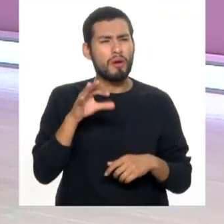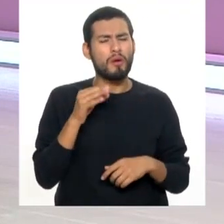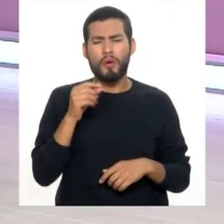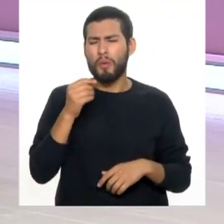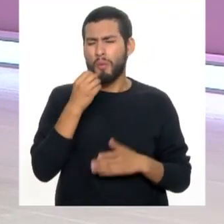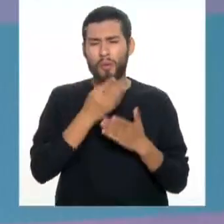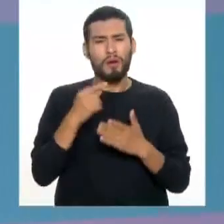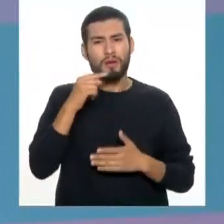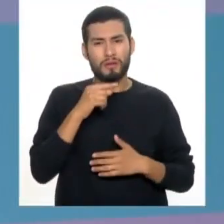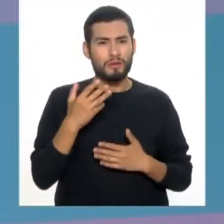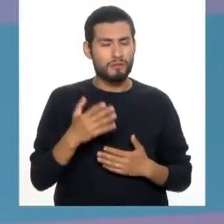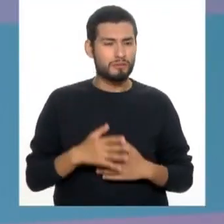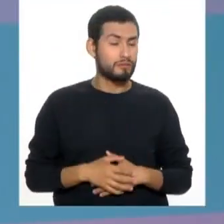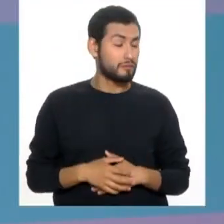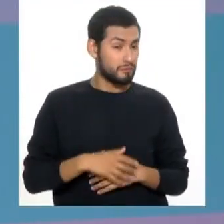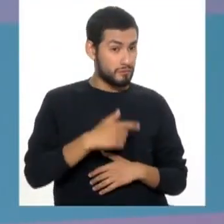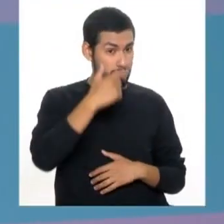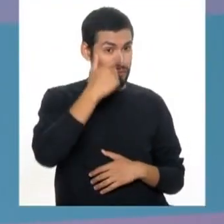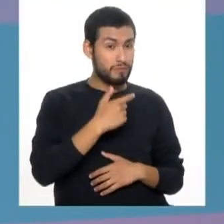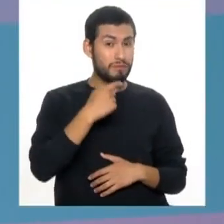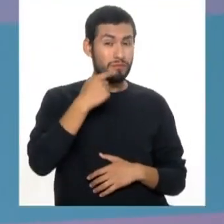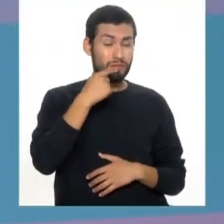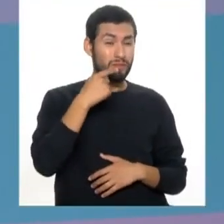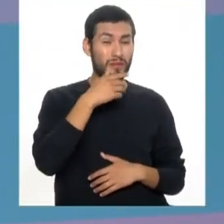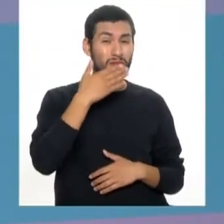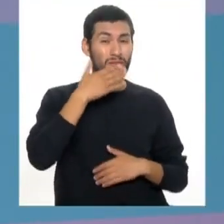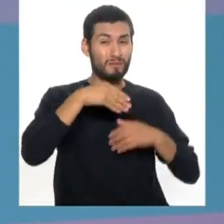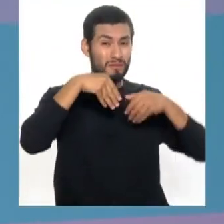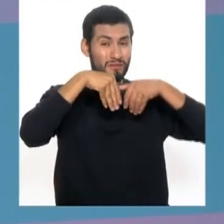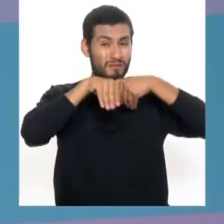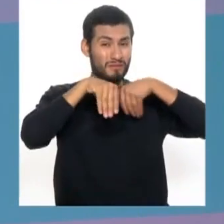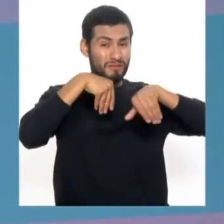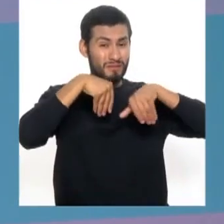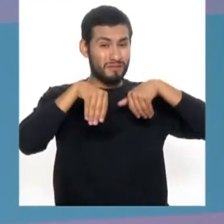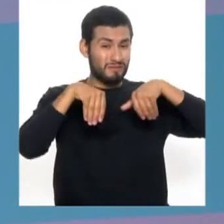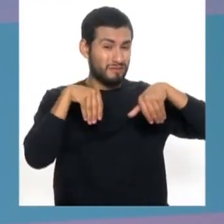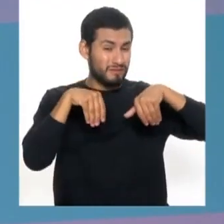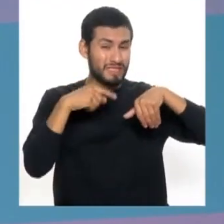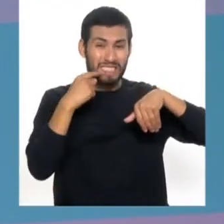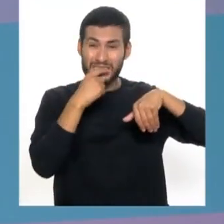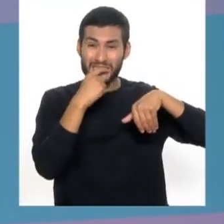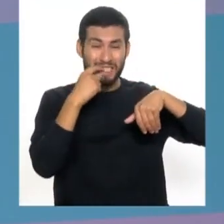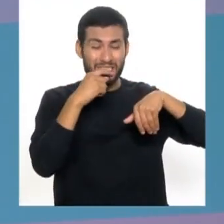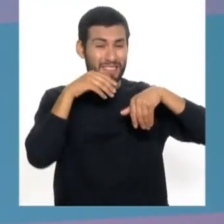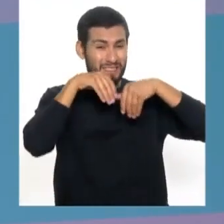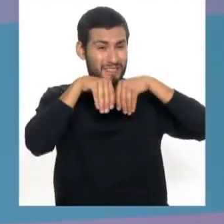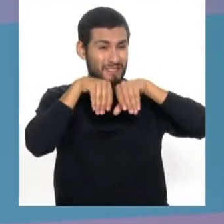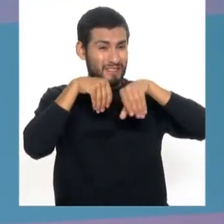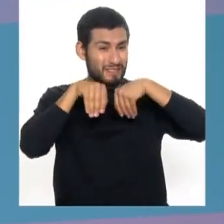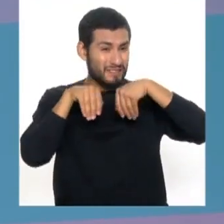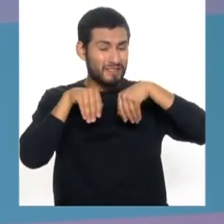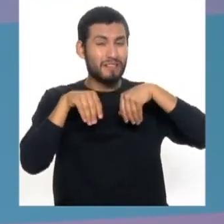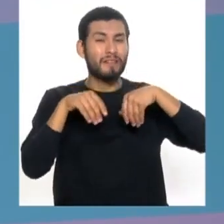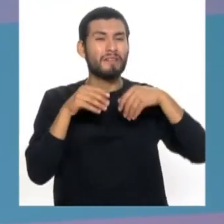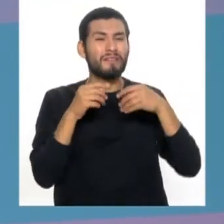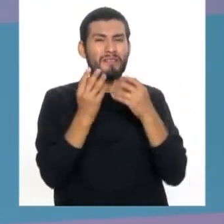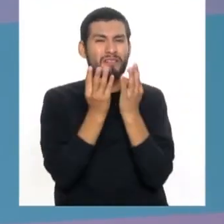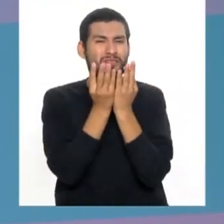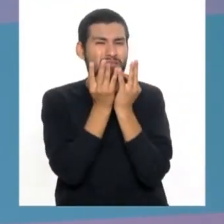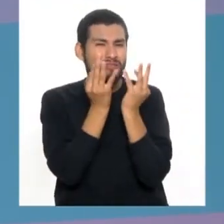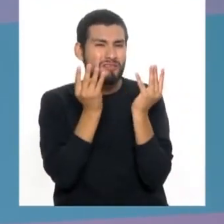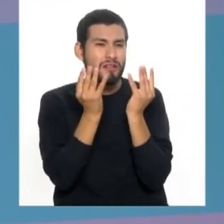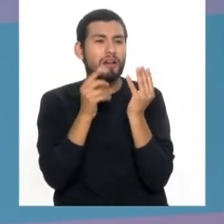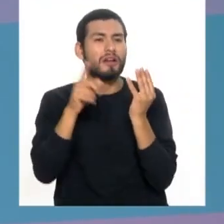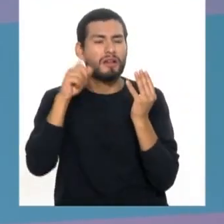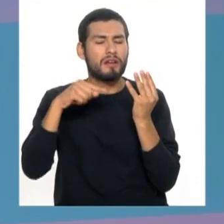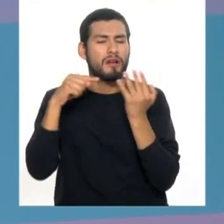cepillo? Por ejemplo, una persona que tiene sus dientes en mala posición, que tiene sus dientes chiquitos y no ha recibido tratamiento de ortodoncia, le recomendamos un